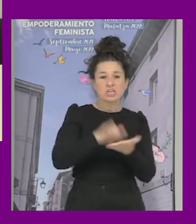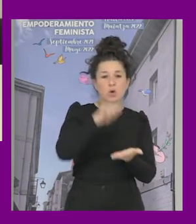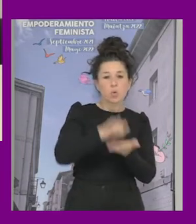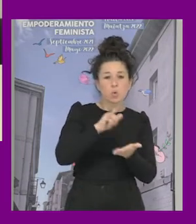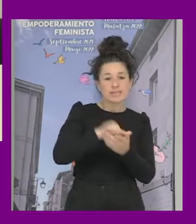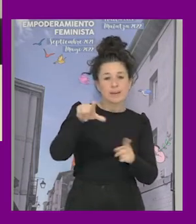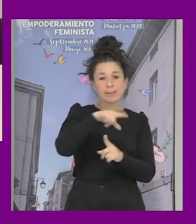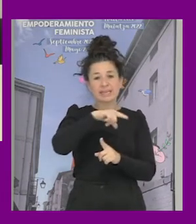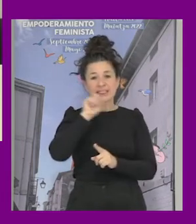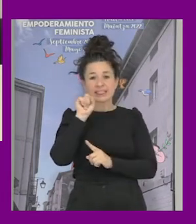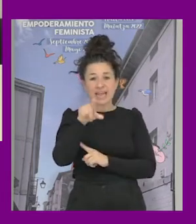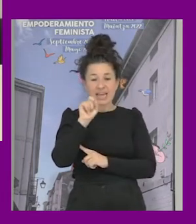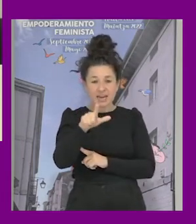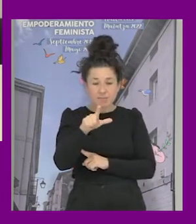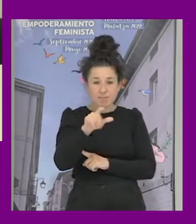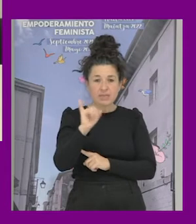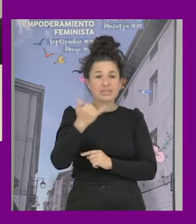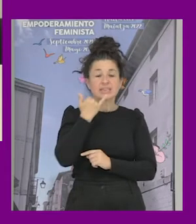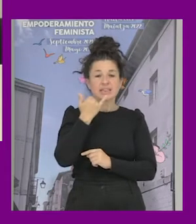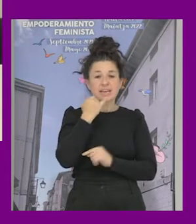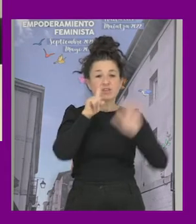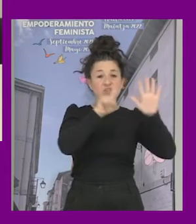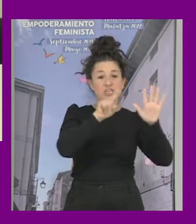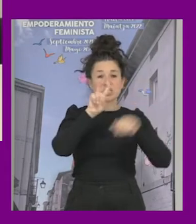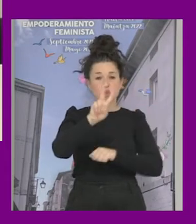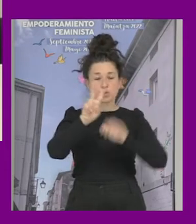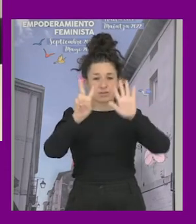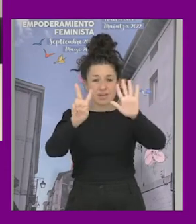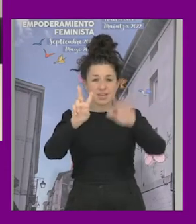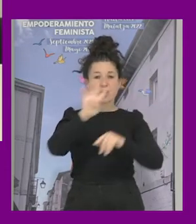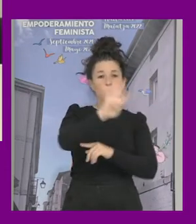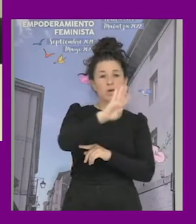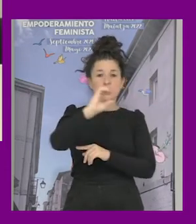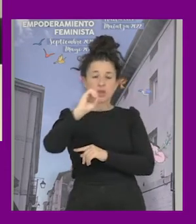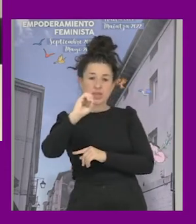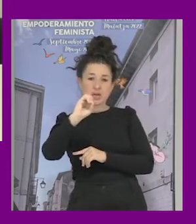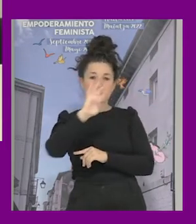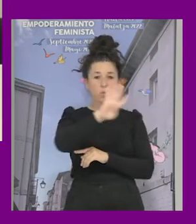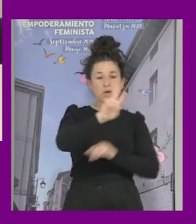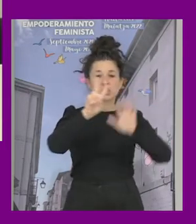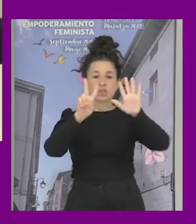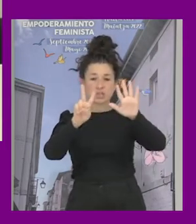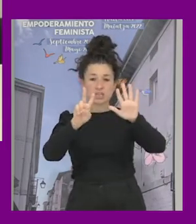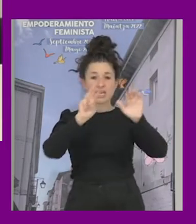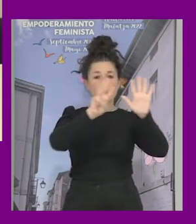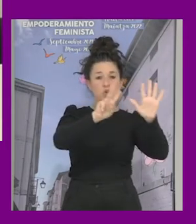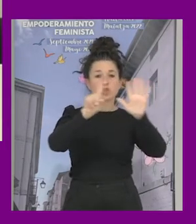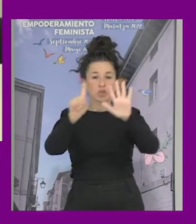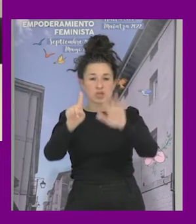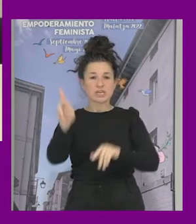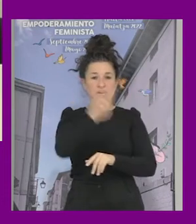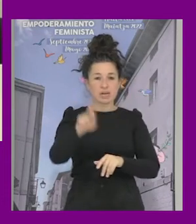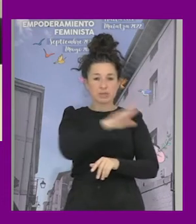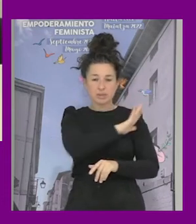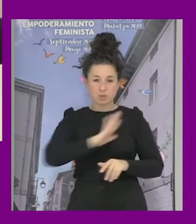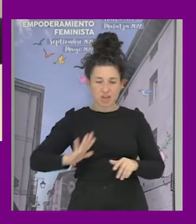telegram al teléfono 6 2 7 4 0 4 7 8 6 repito para